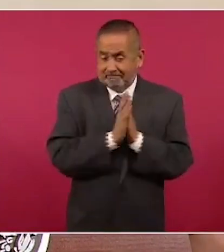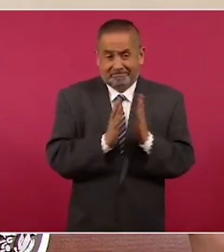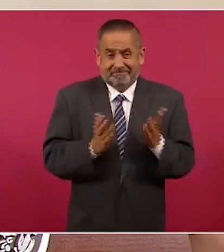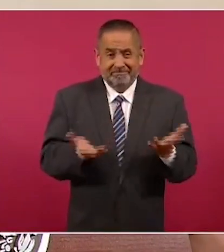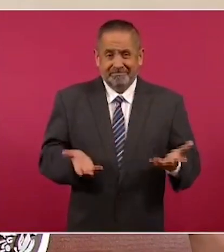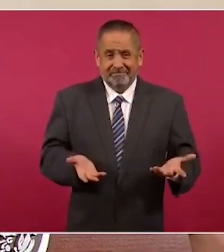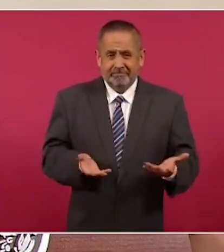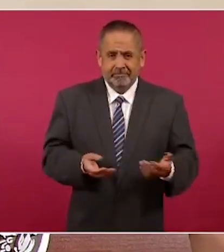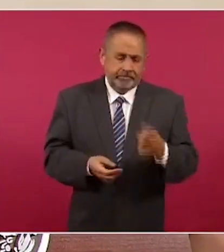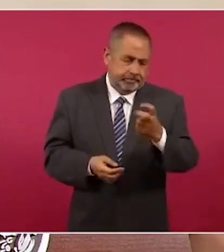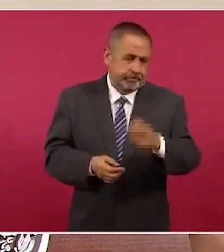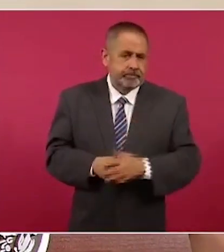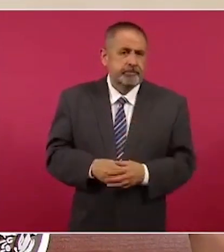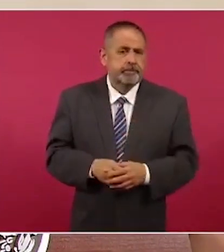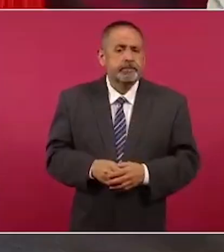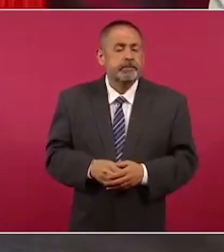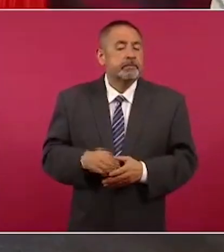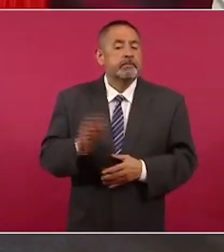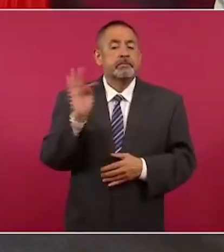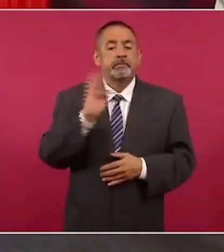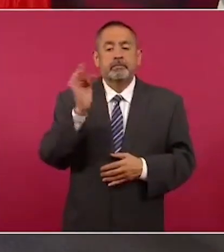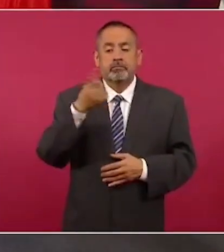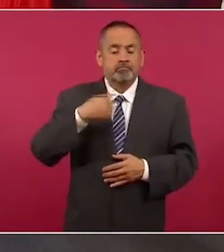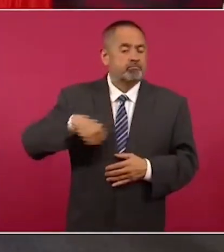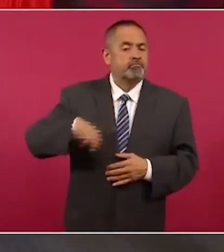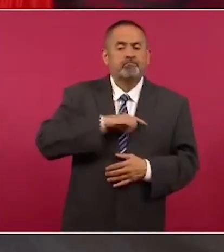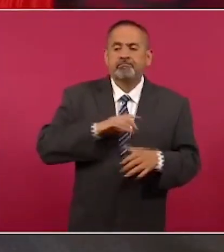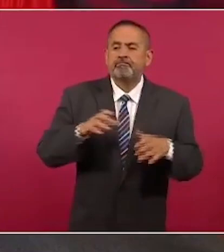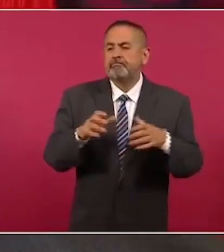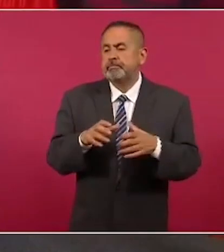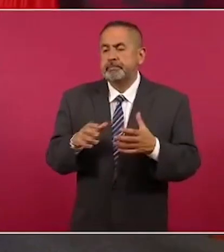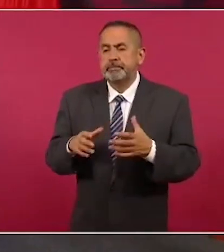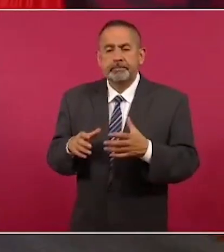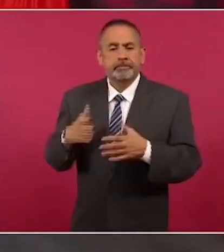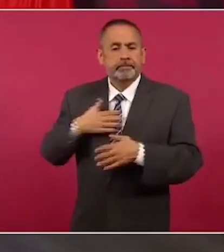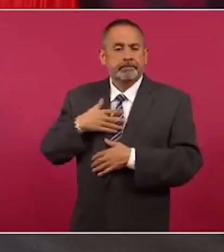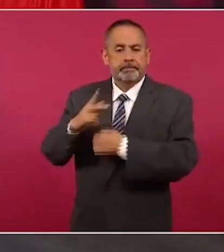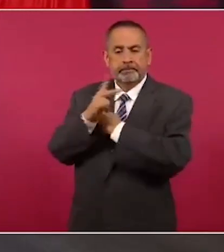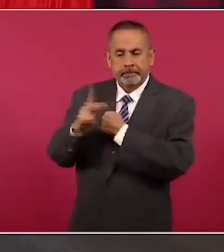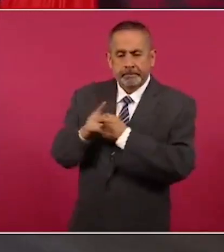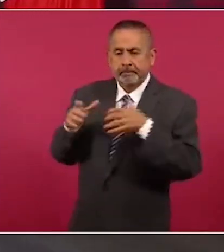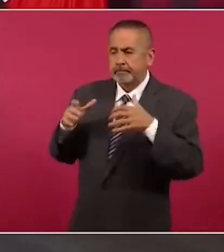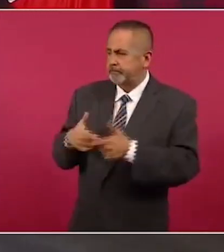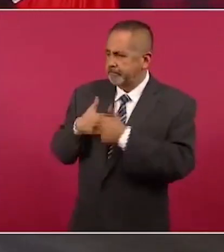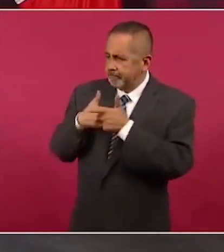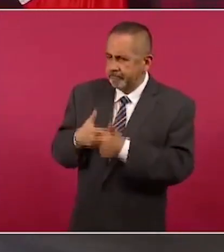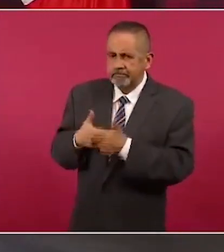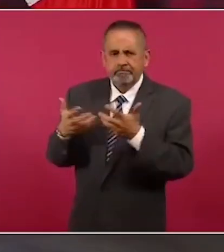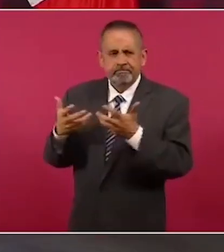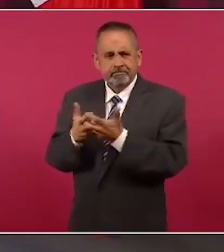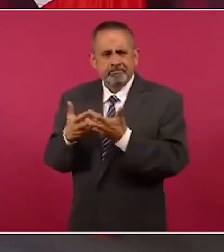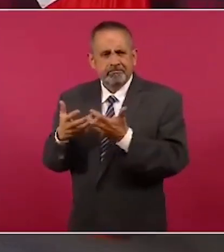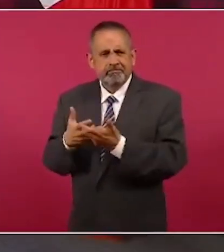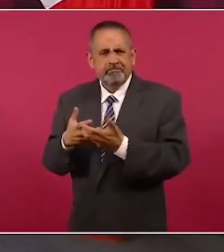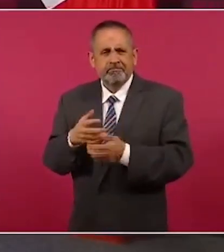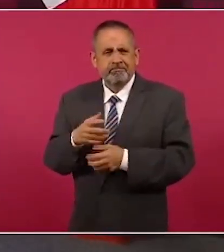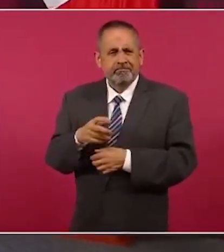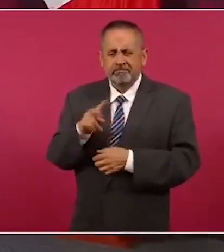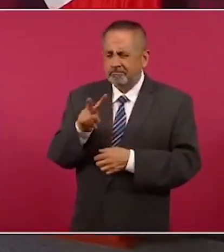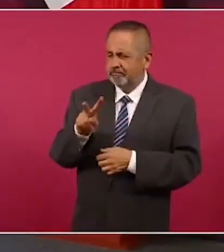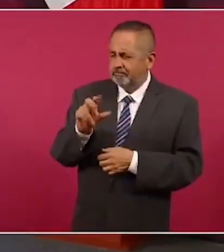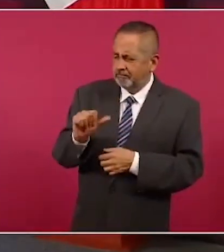si nosotros en nuestro país seguimos fortaleciendo valores